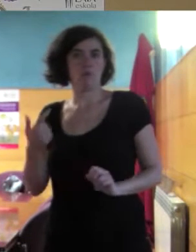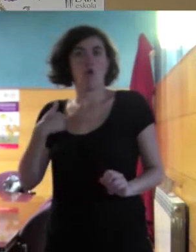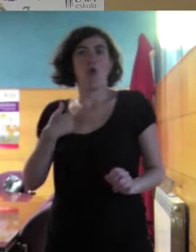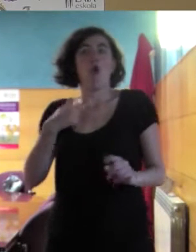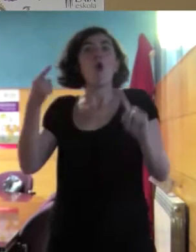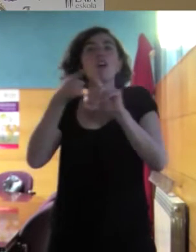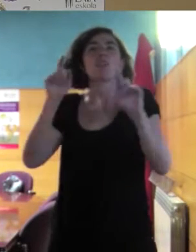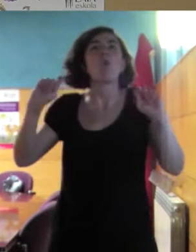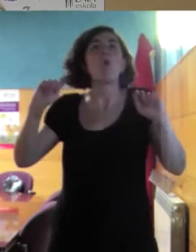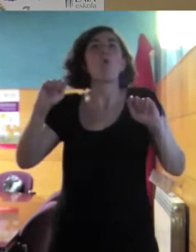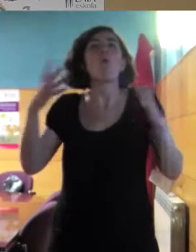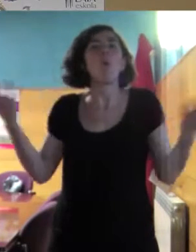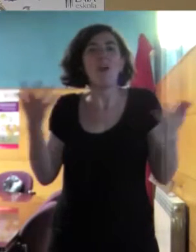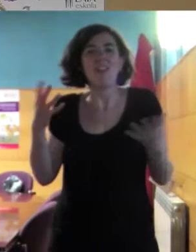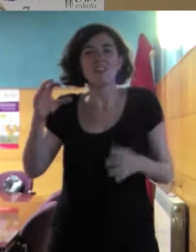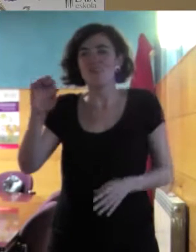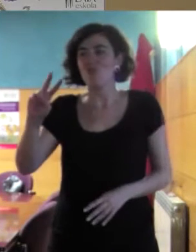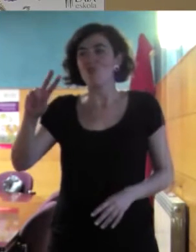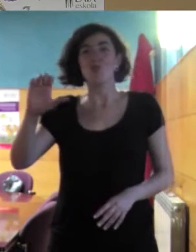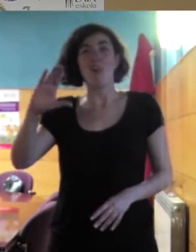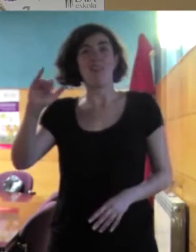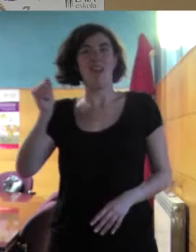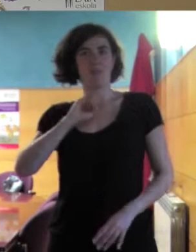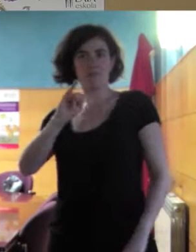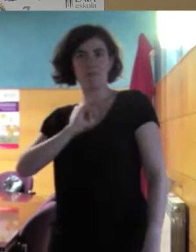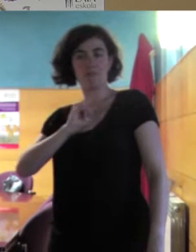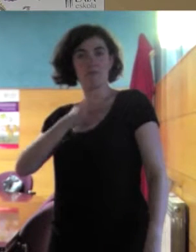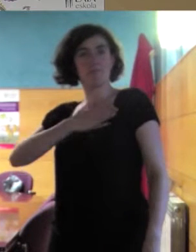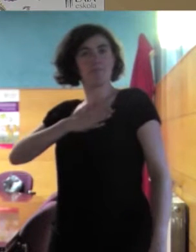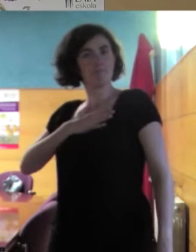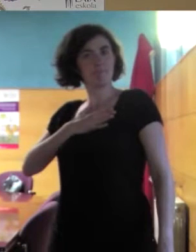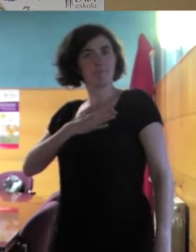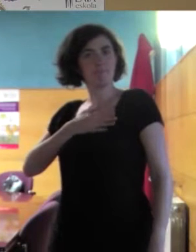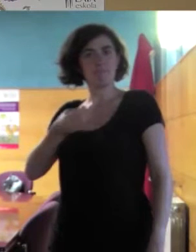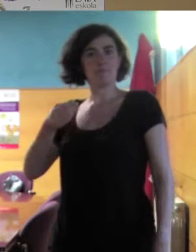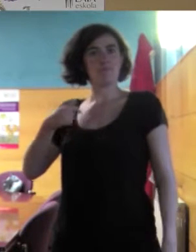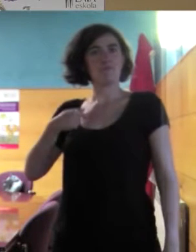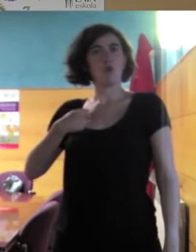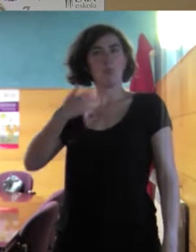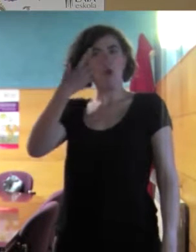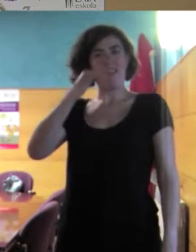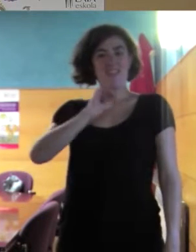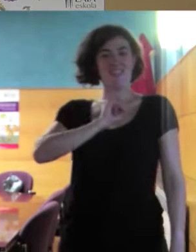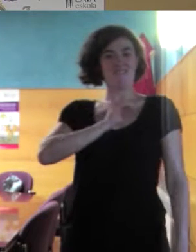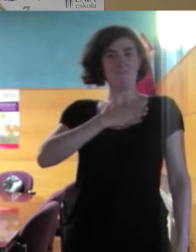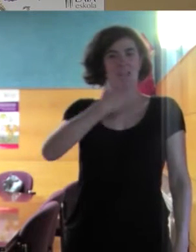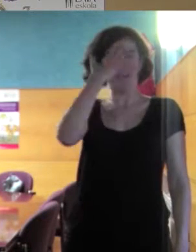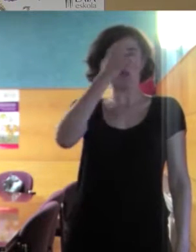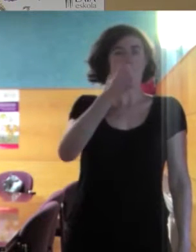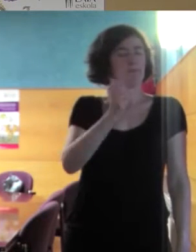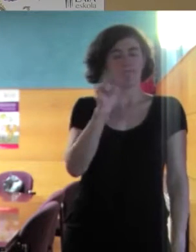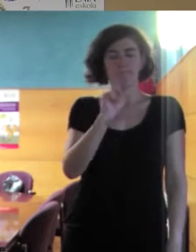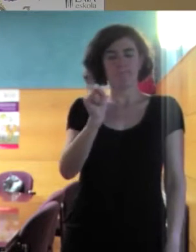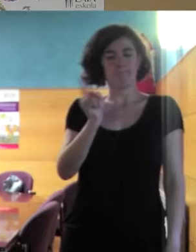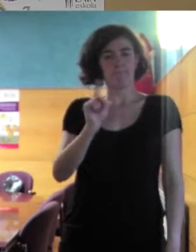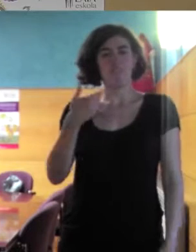origen sueco, no parecer, no tener ningún aspecto, no recordar a nadie de dónde vengo. Eso lo llamamos